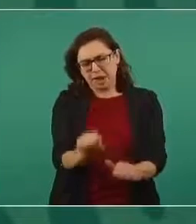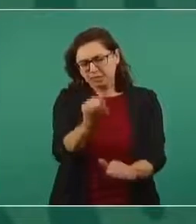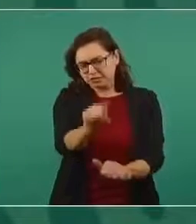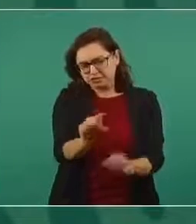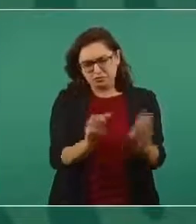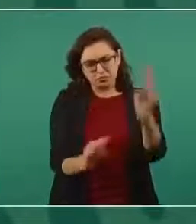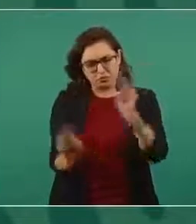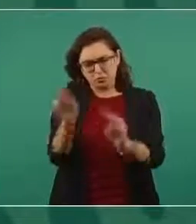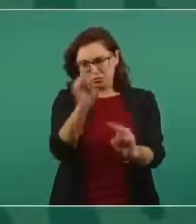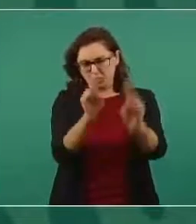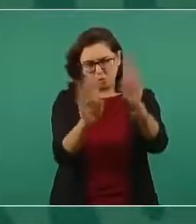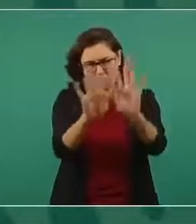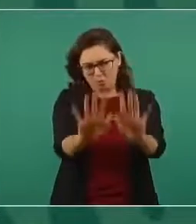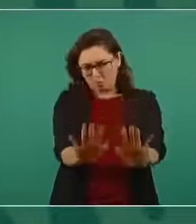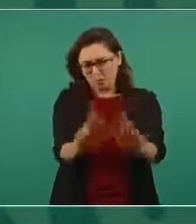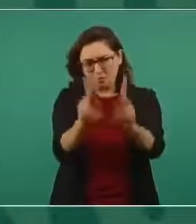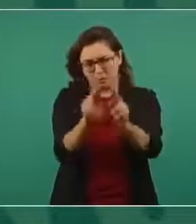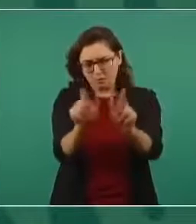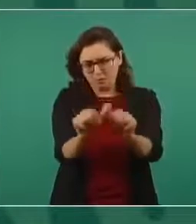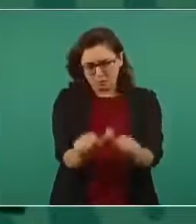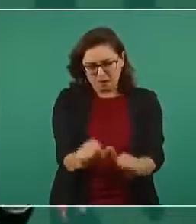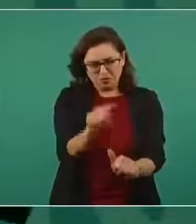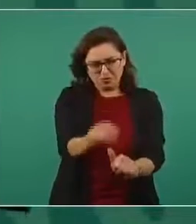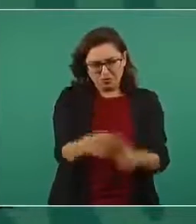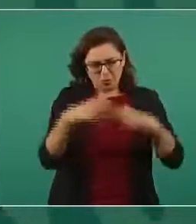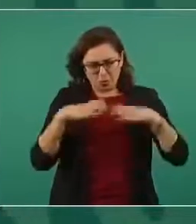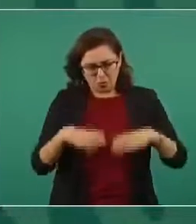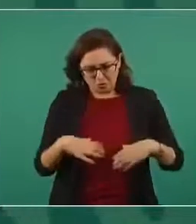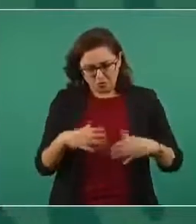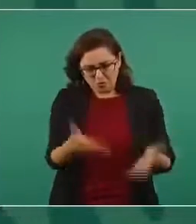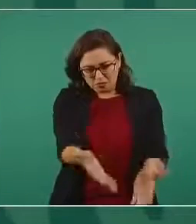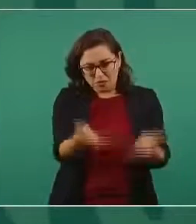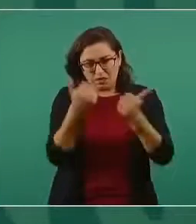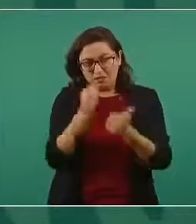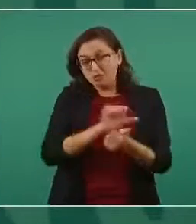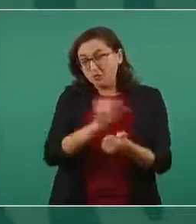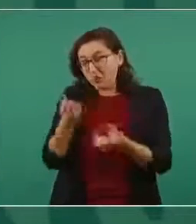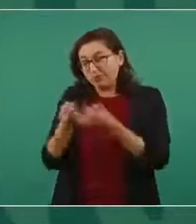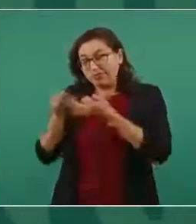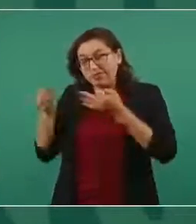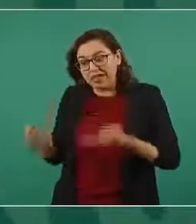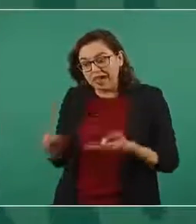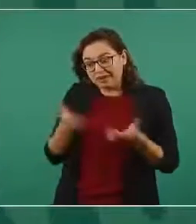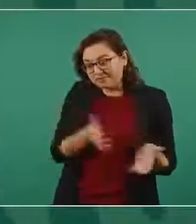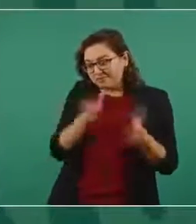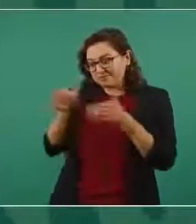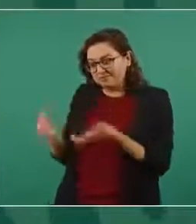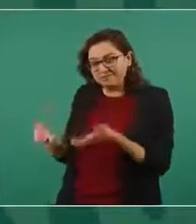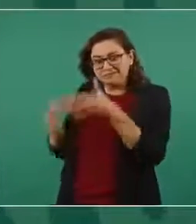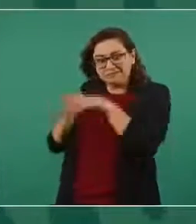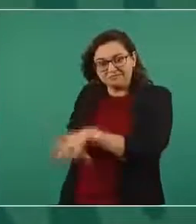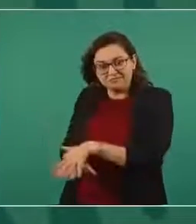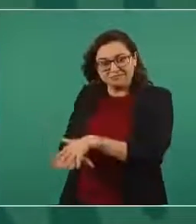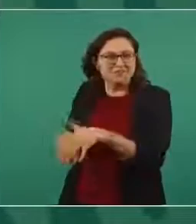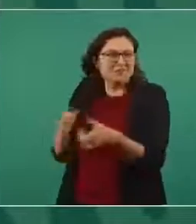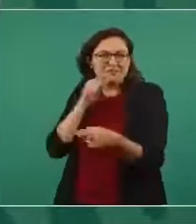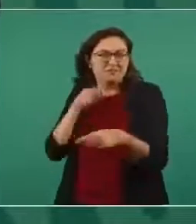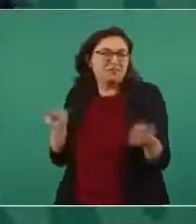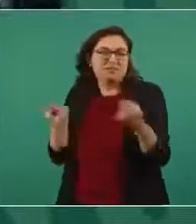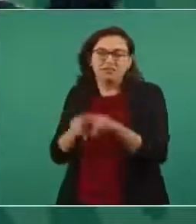lo voy a sacar los restos para ponerlo en otro lugar pues que quede ahí es un memorial